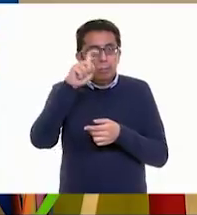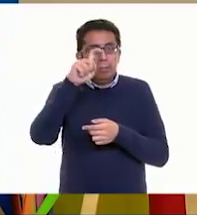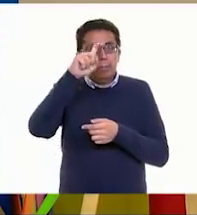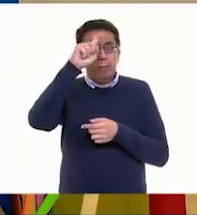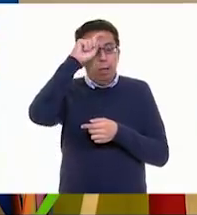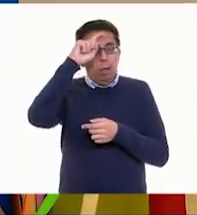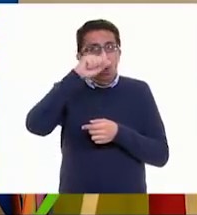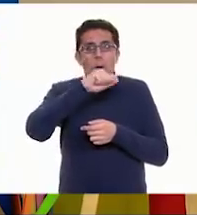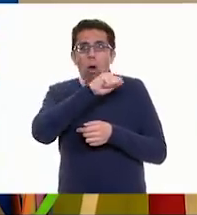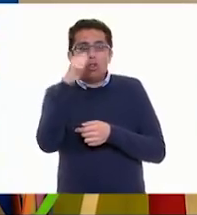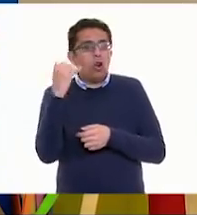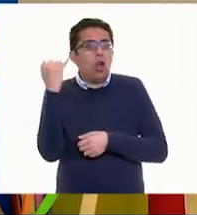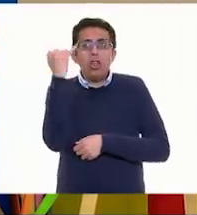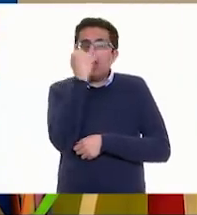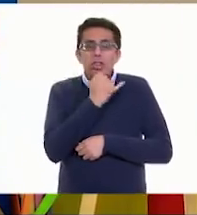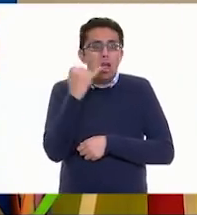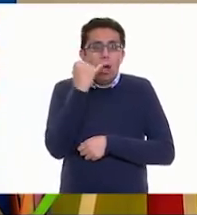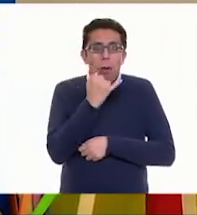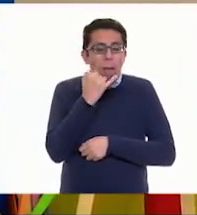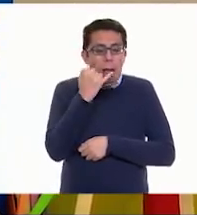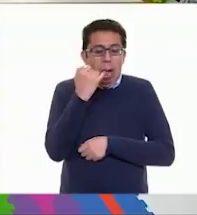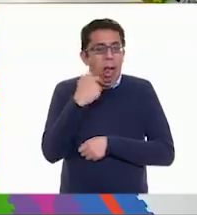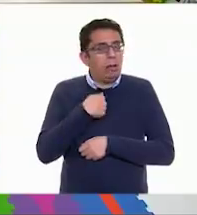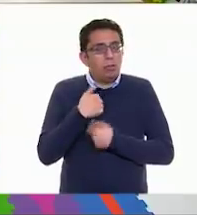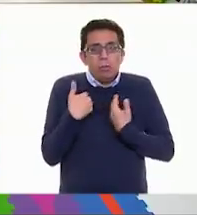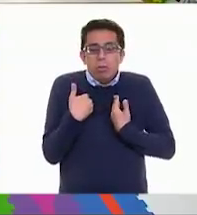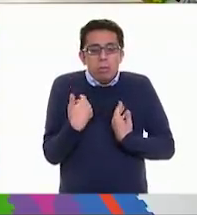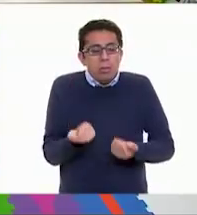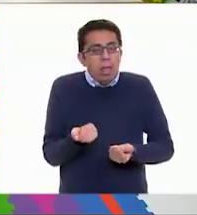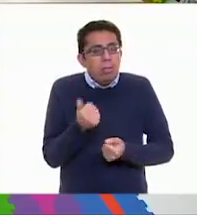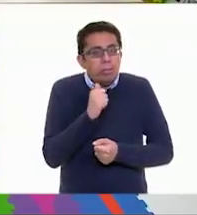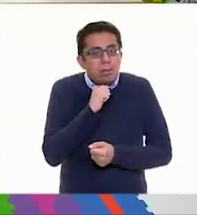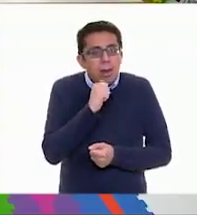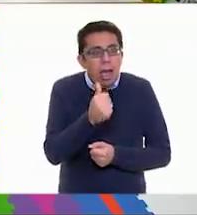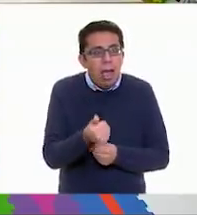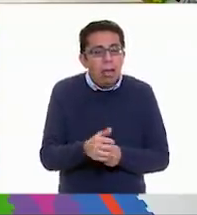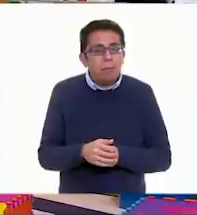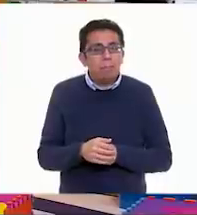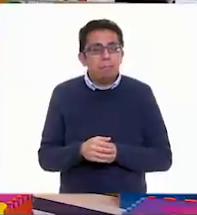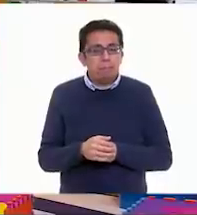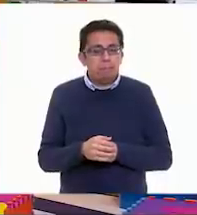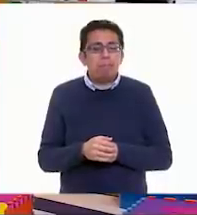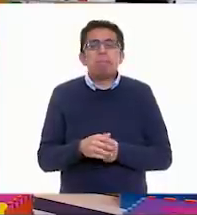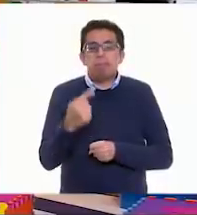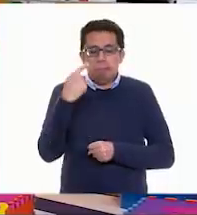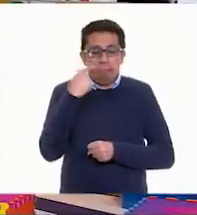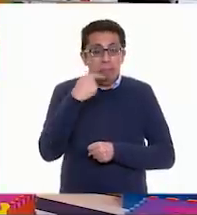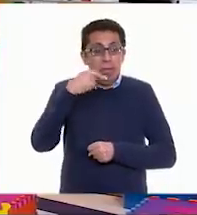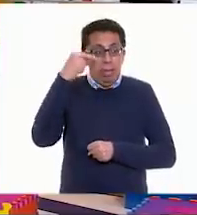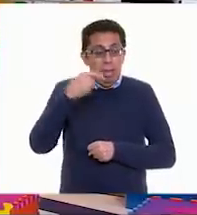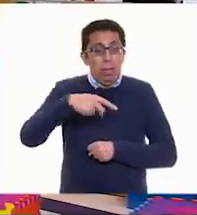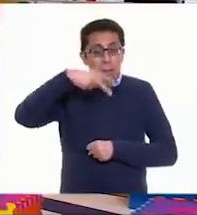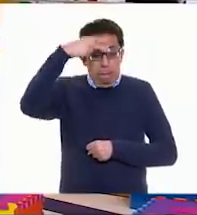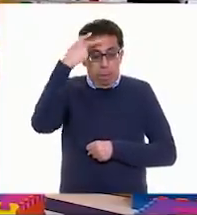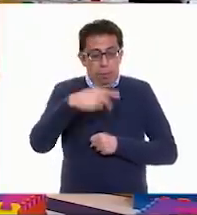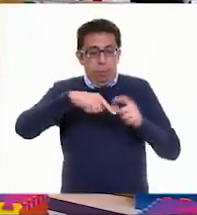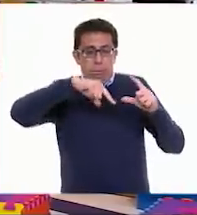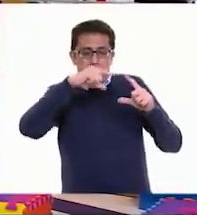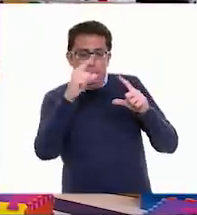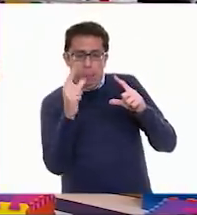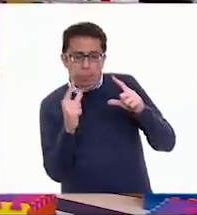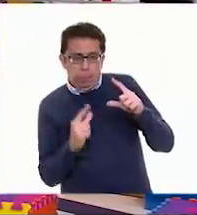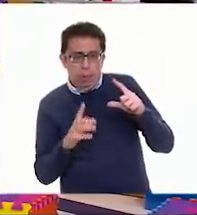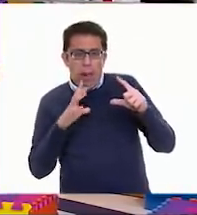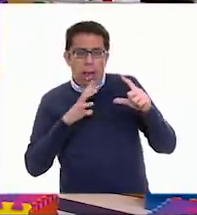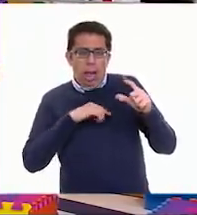marciano porque no entendí nada, maestra. Pero cómo no entiendo. Mira, en México, en nuestro país, existen muchas